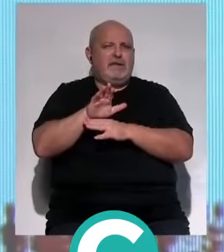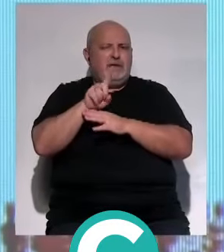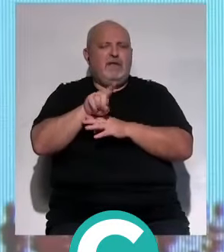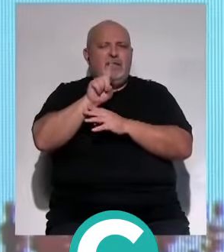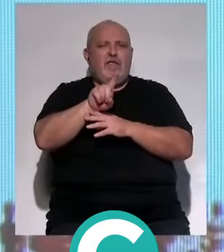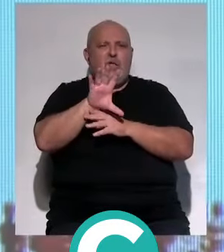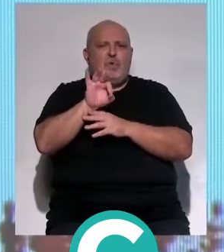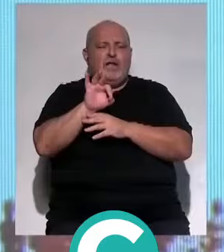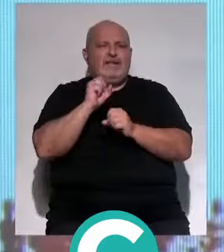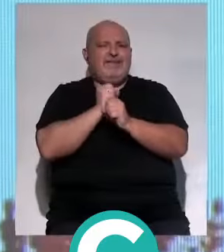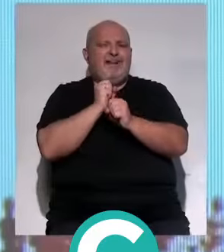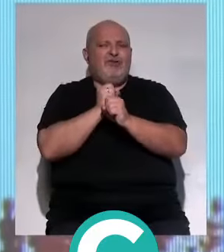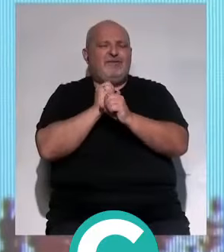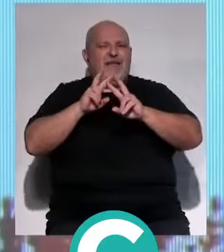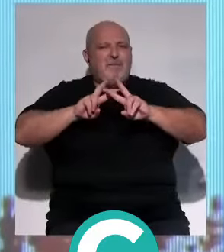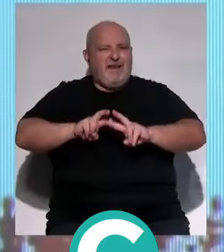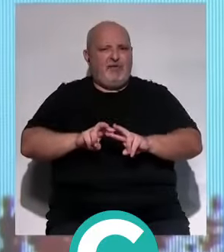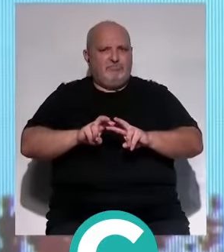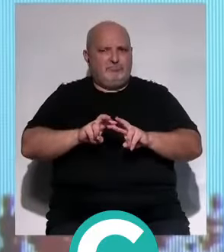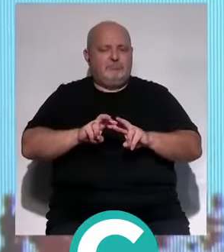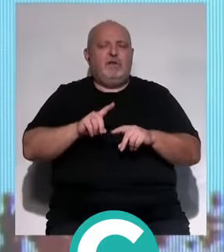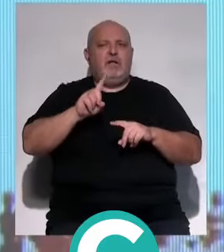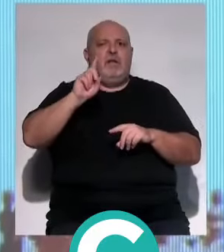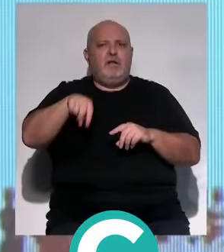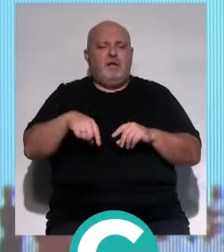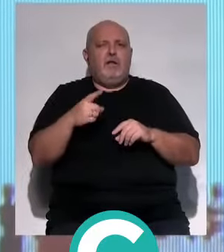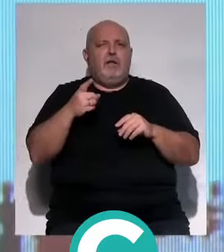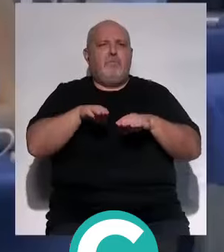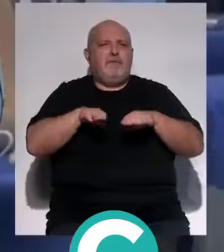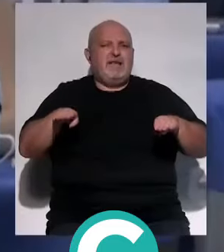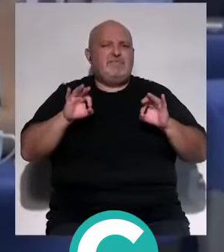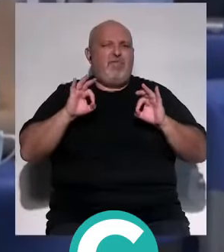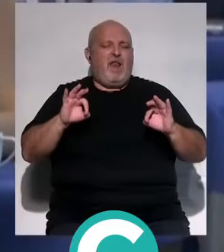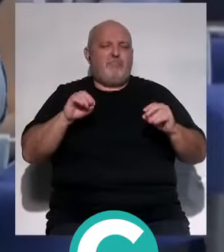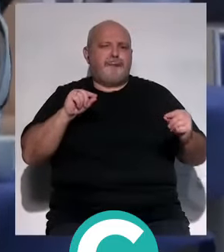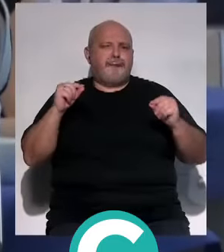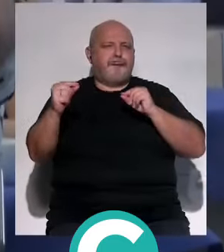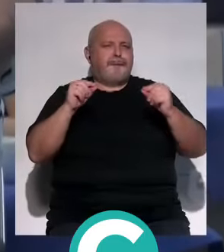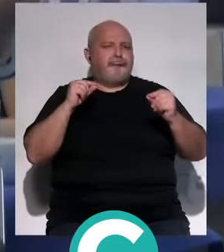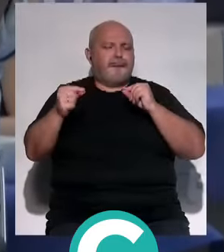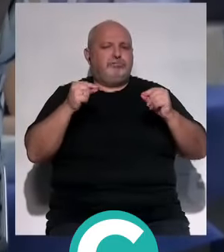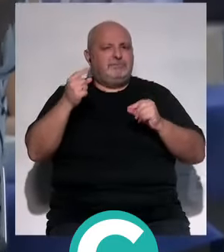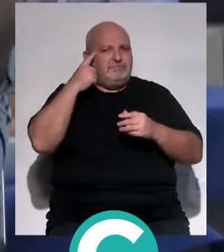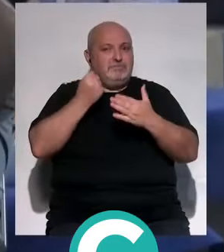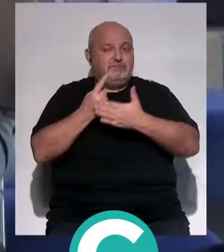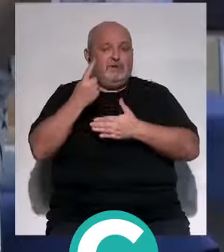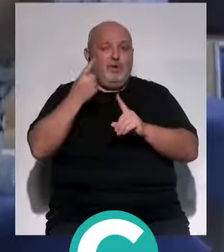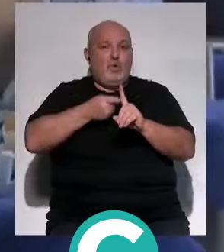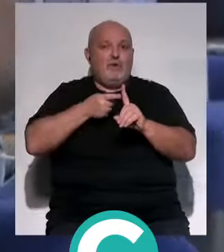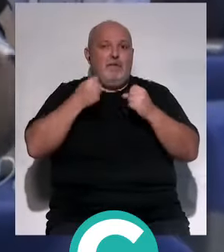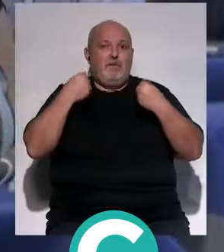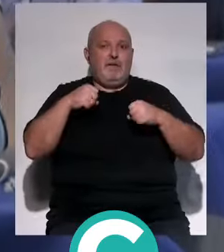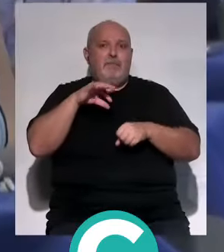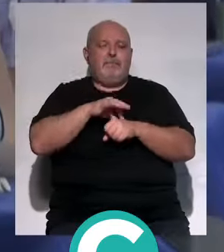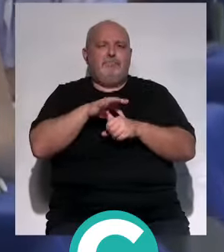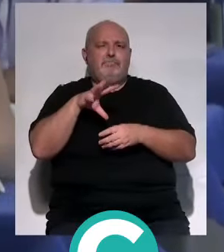150 trabajos de investigación y se ha introducido una mesa específica con el objetivo de establecer en la práctica médica